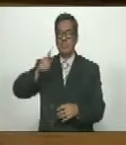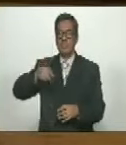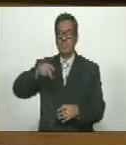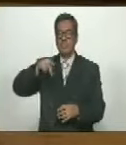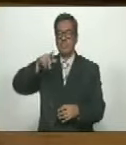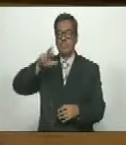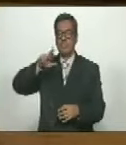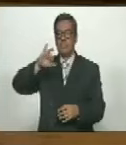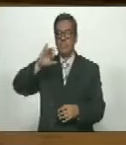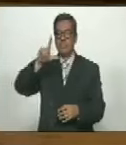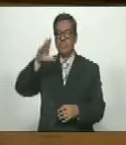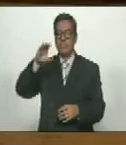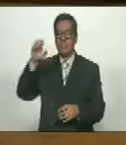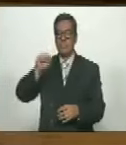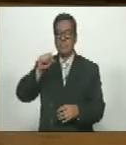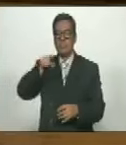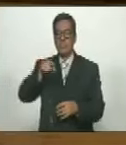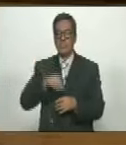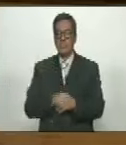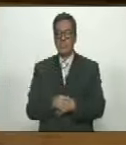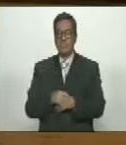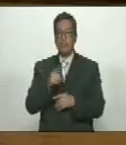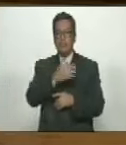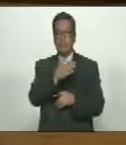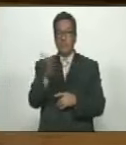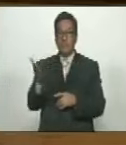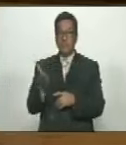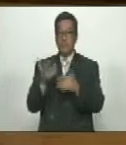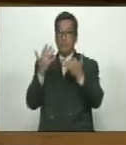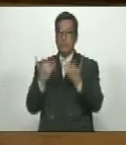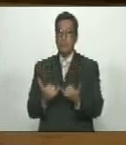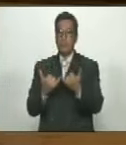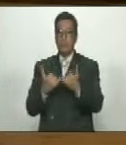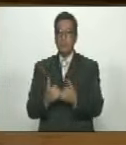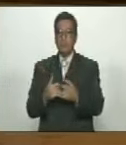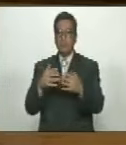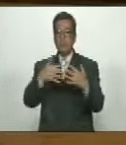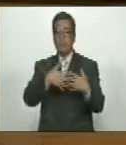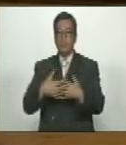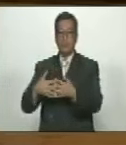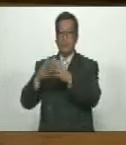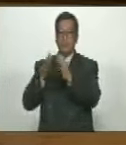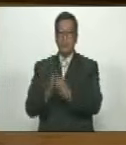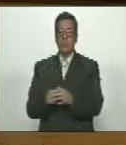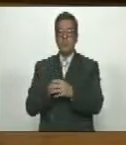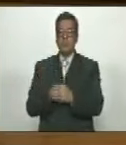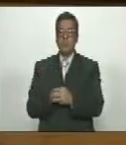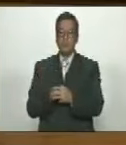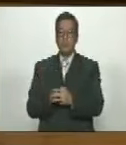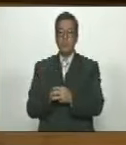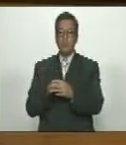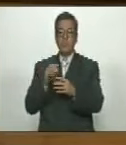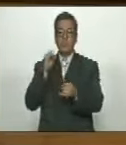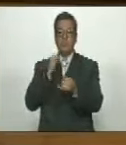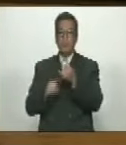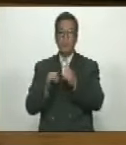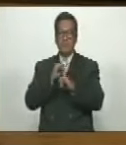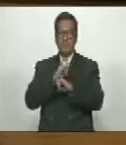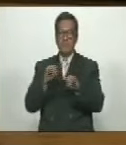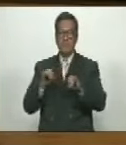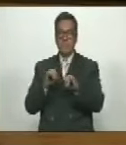si ustedes ya los gringos suspendieron las sanciones